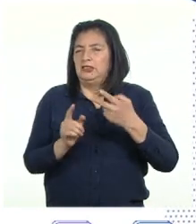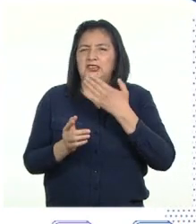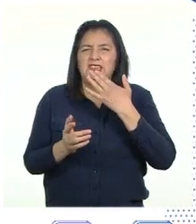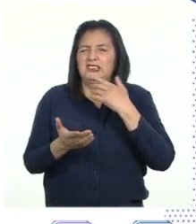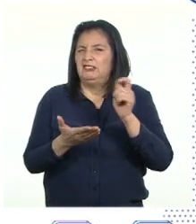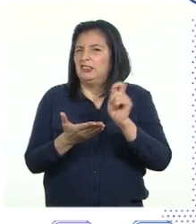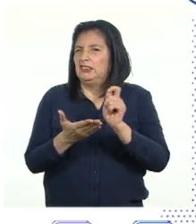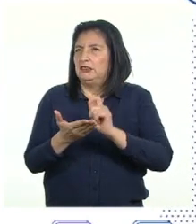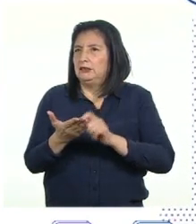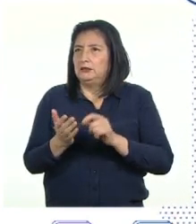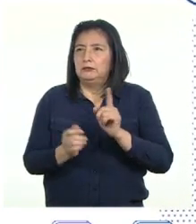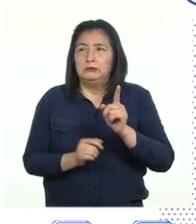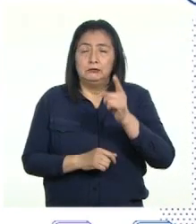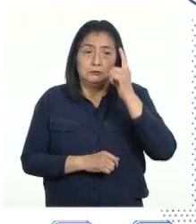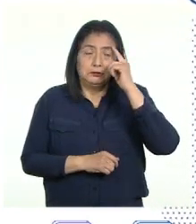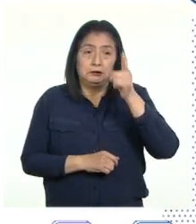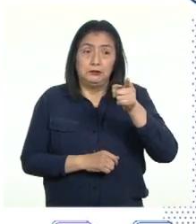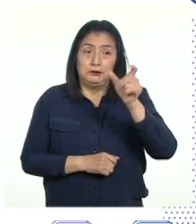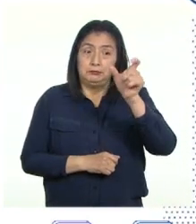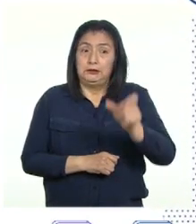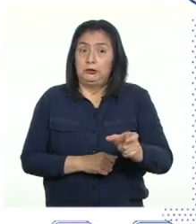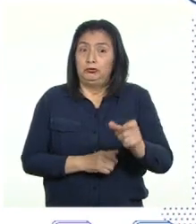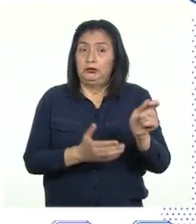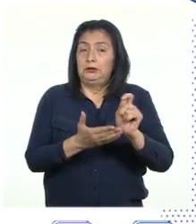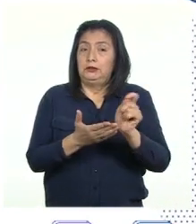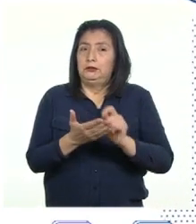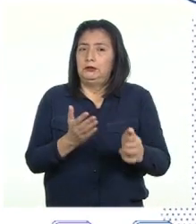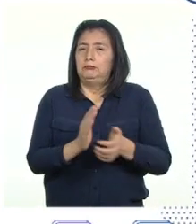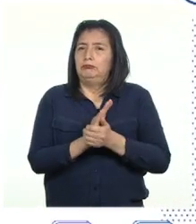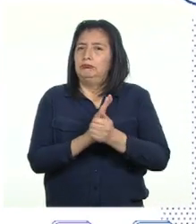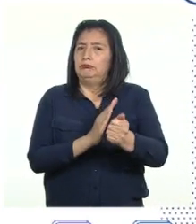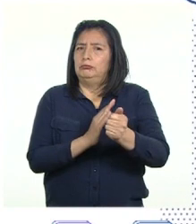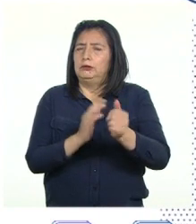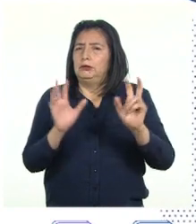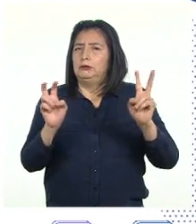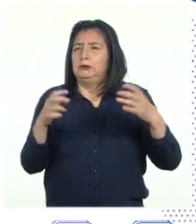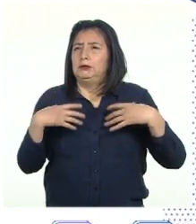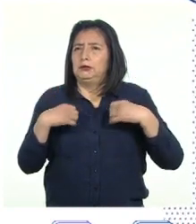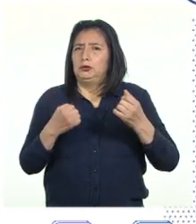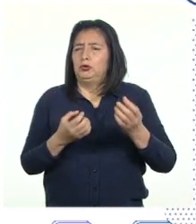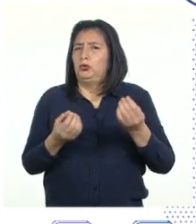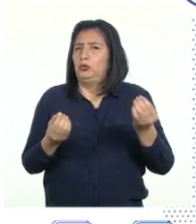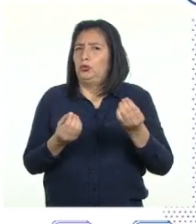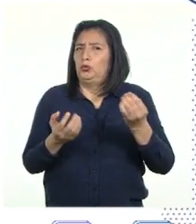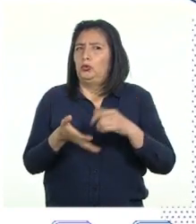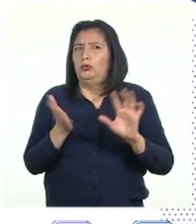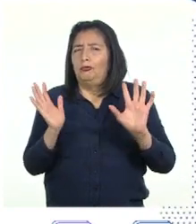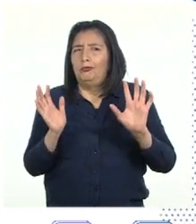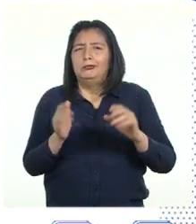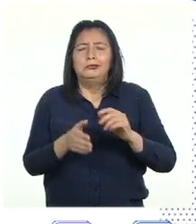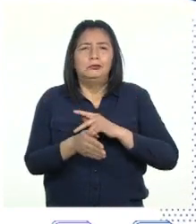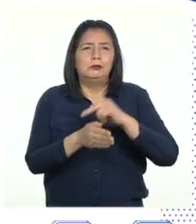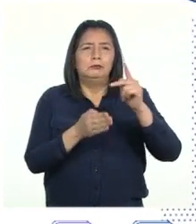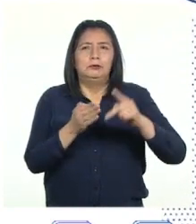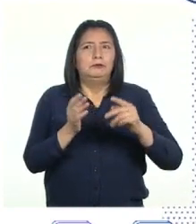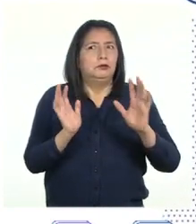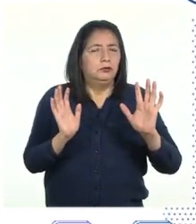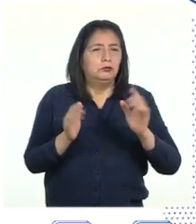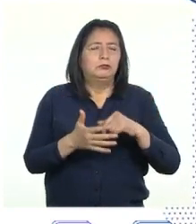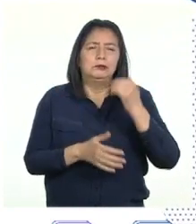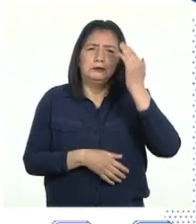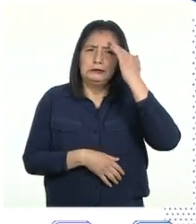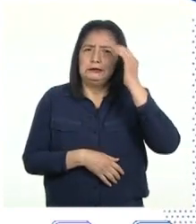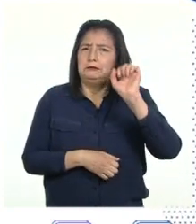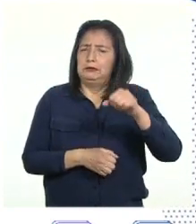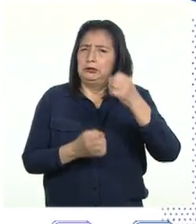Tenemos que considerar si la autora o el autor es especialista en salud O alguien de un campo relacionado Para saber que